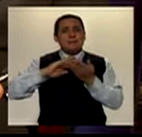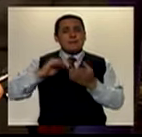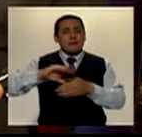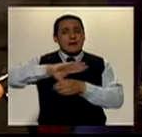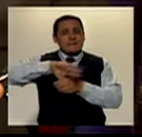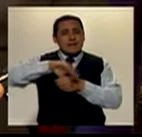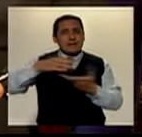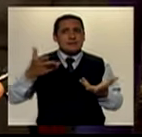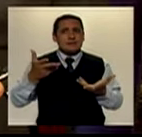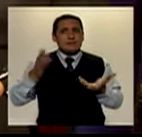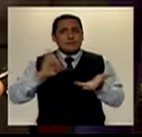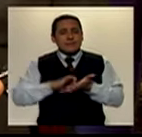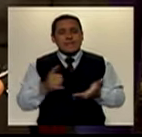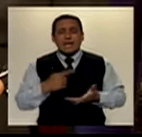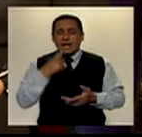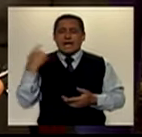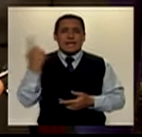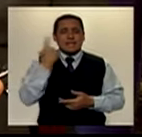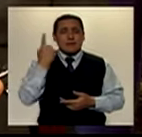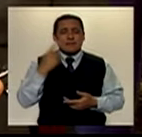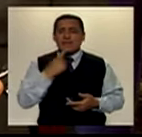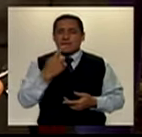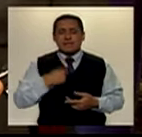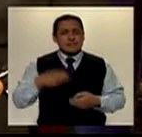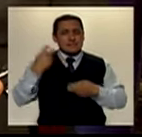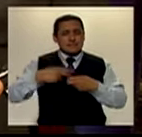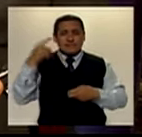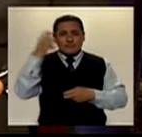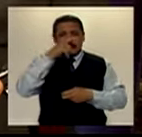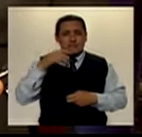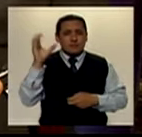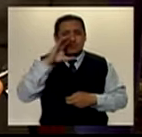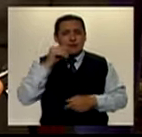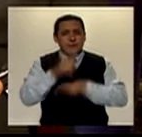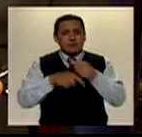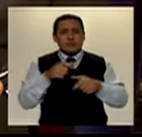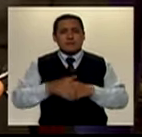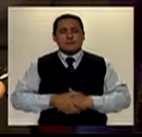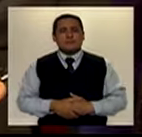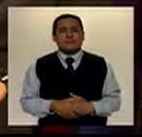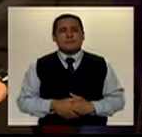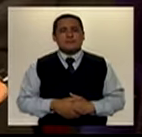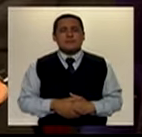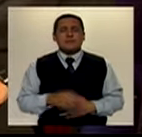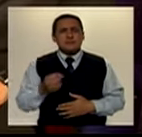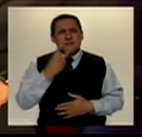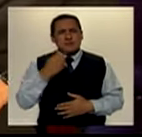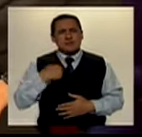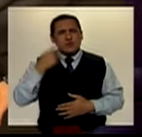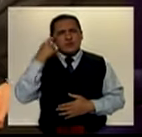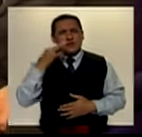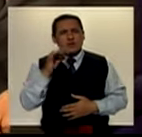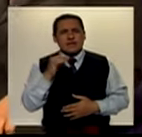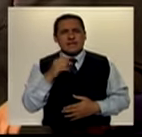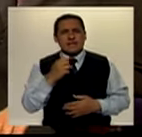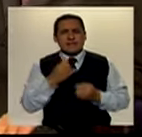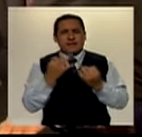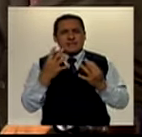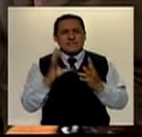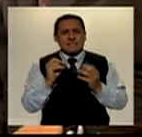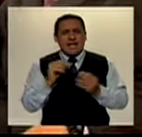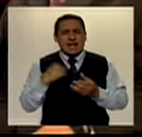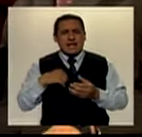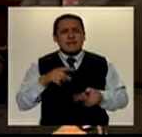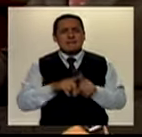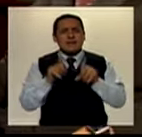ferias, que generalmente es muy difícil encontrar eco con los demás alcaldes. Miren, yo creo que los demás alcaldes están